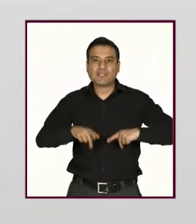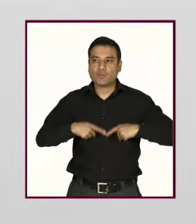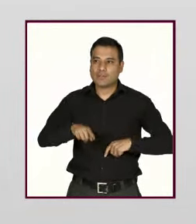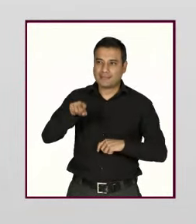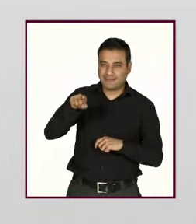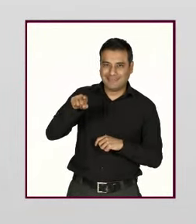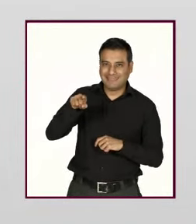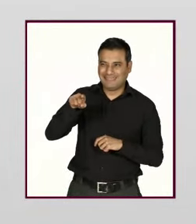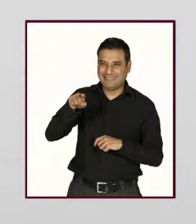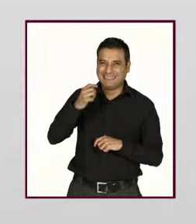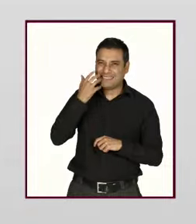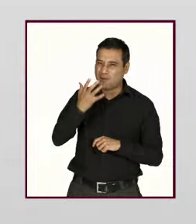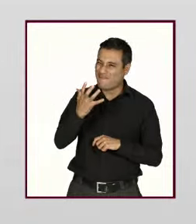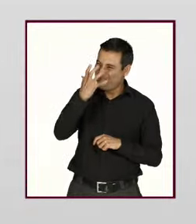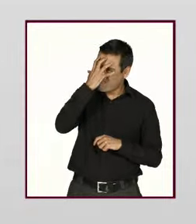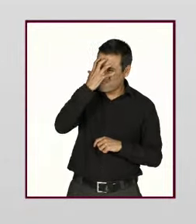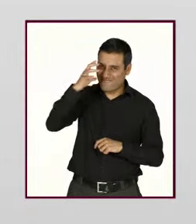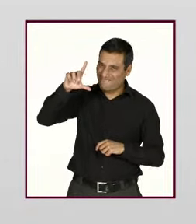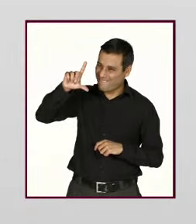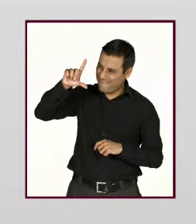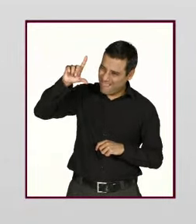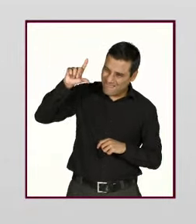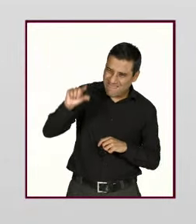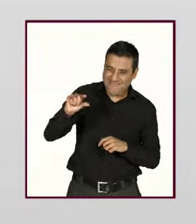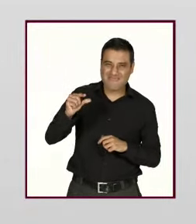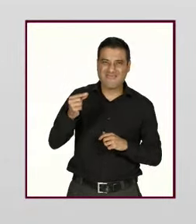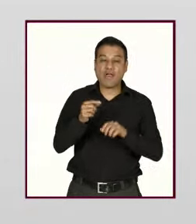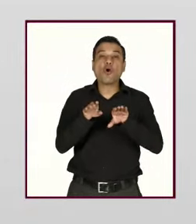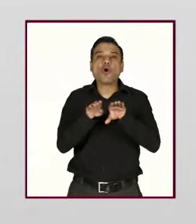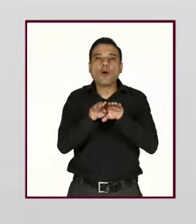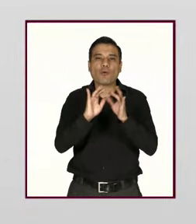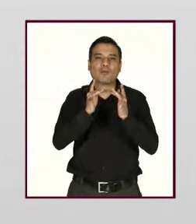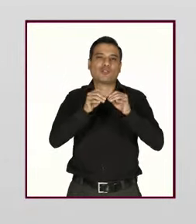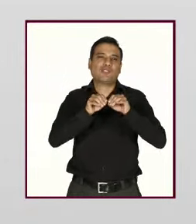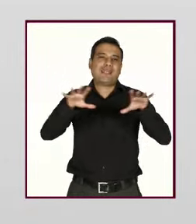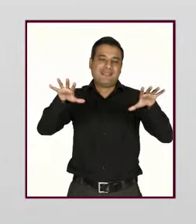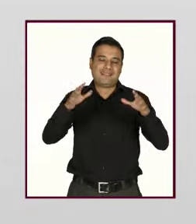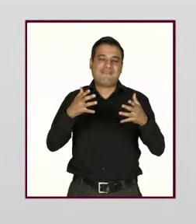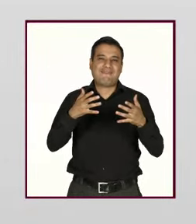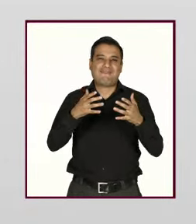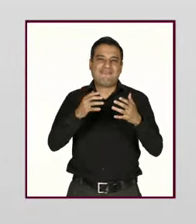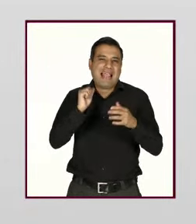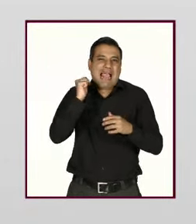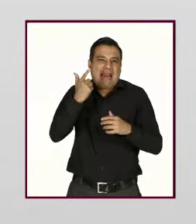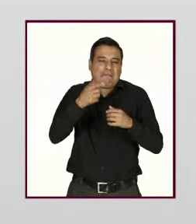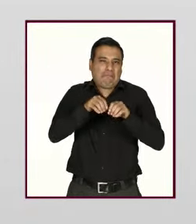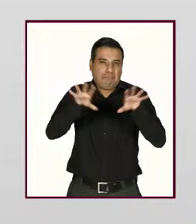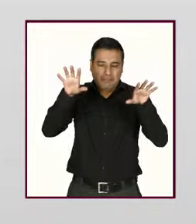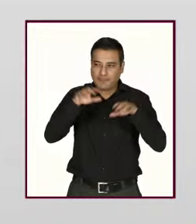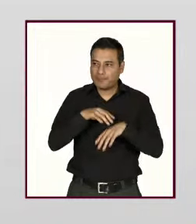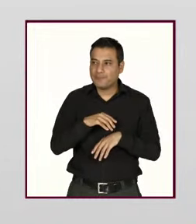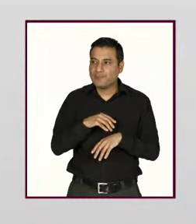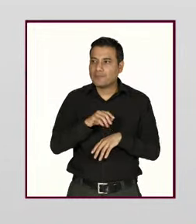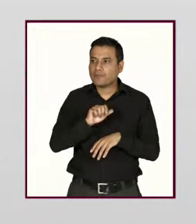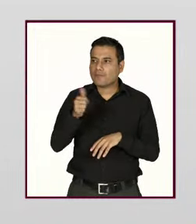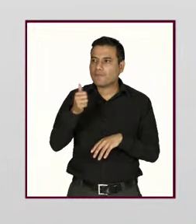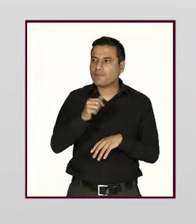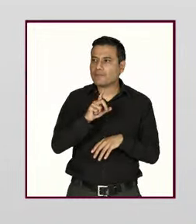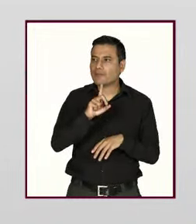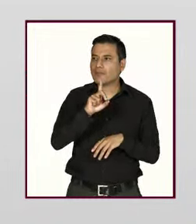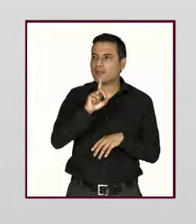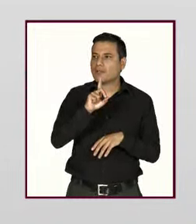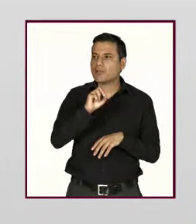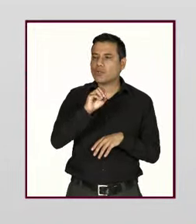de redes sociales. Y el doxing, es utilizar la información personal de una persona, hacerla pública con el objetivo de